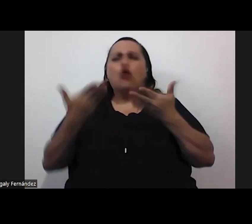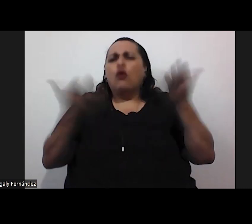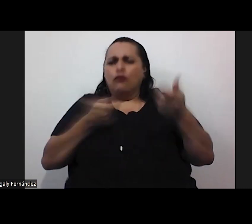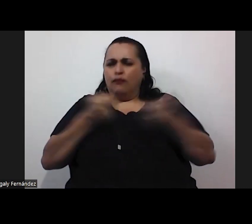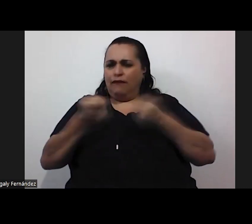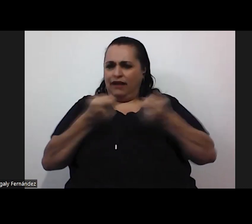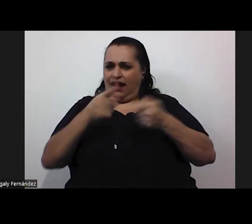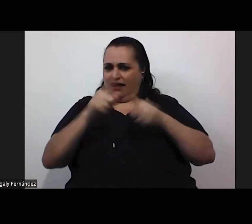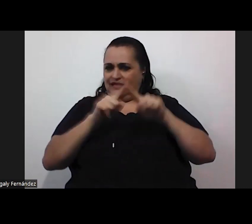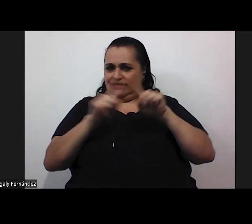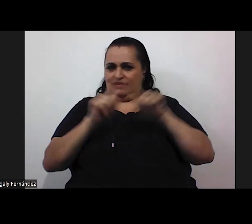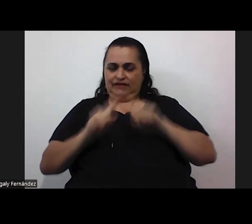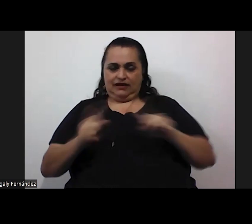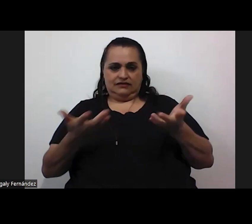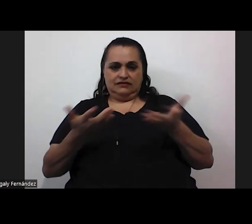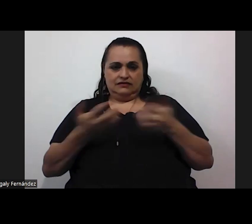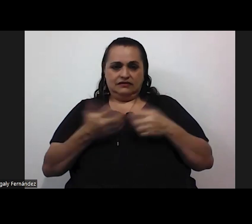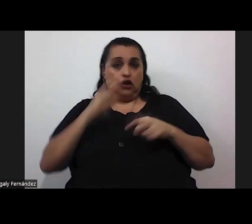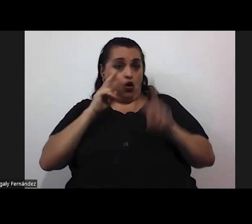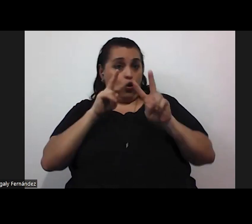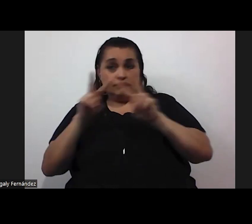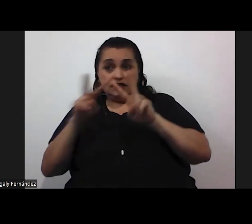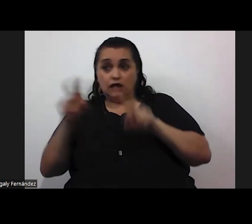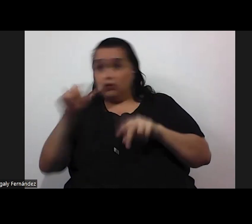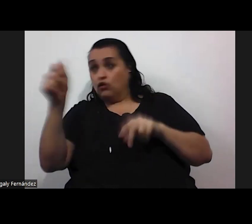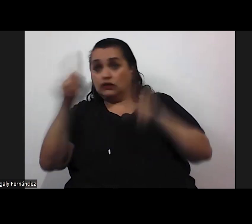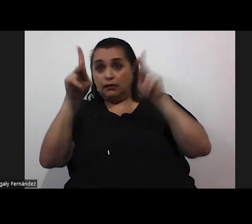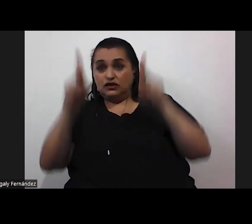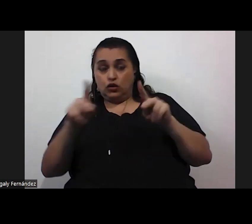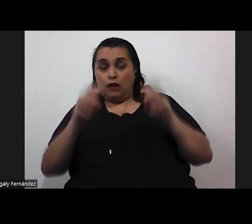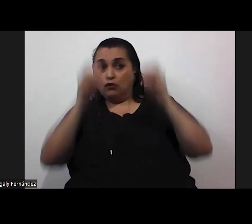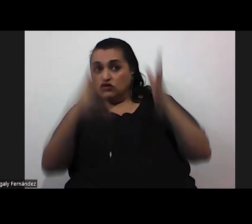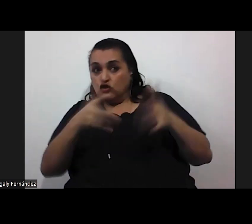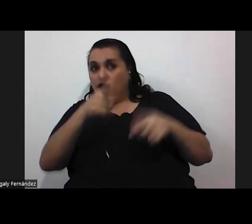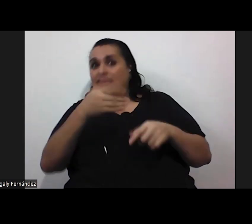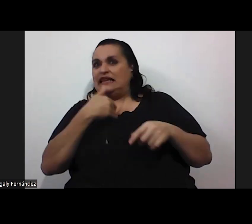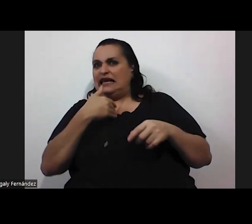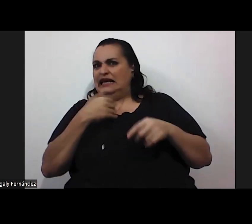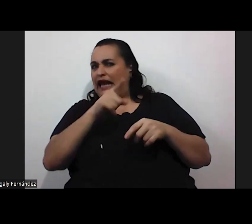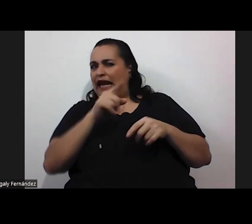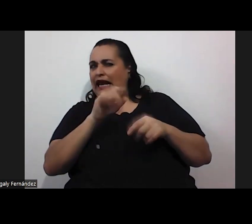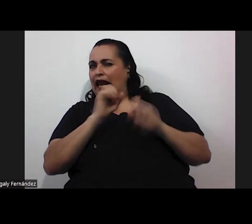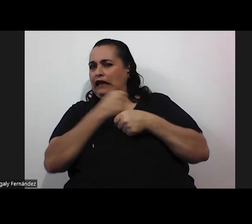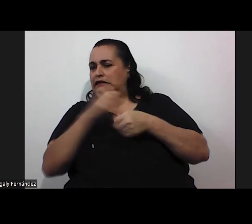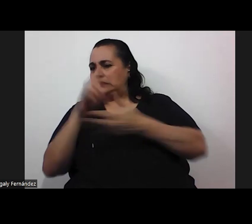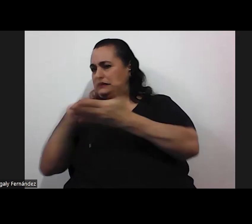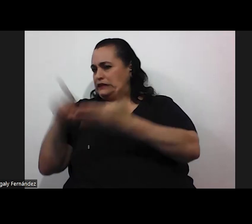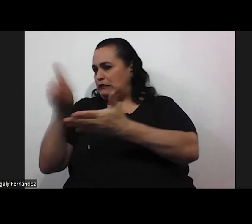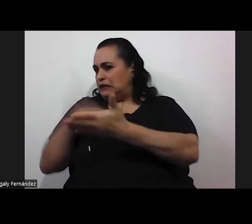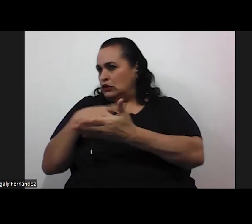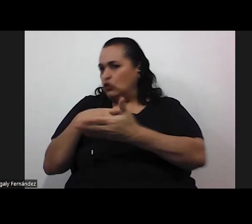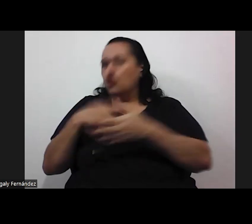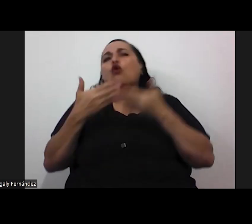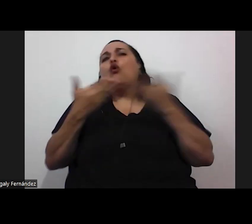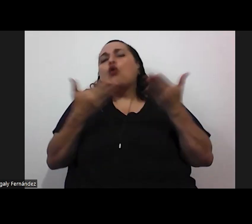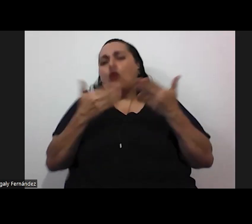diferencias o sea si observo alguna otra persona docente que yo creo que está teniendo algún acto discriminativo discriminatorio este cuál sería